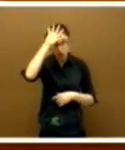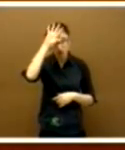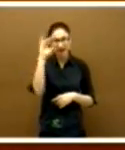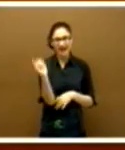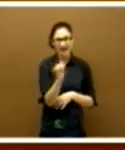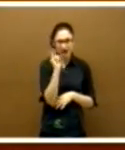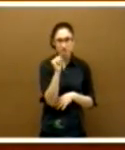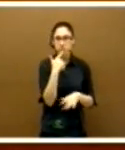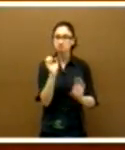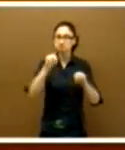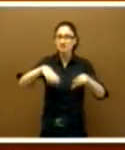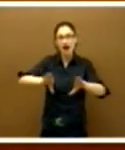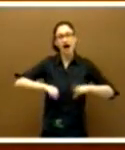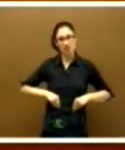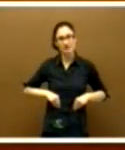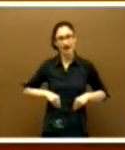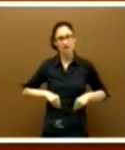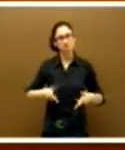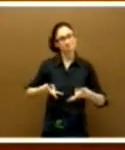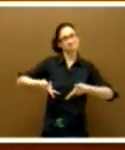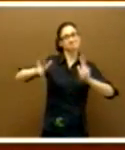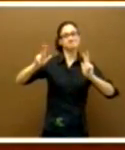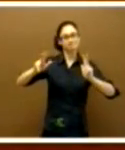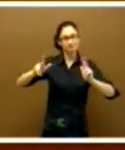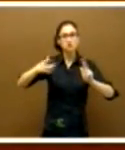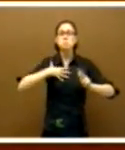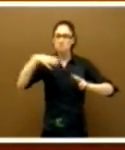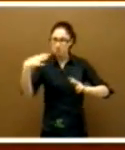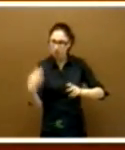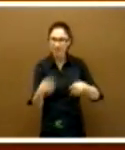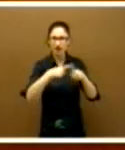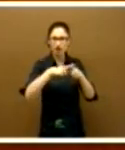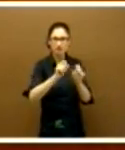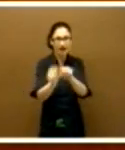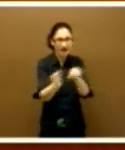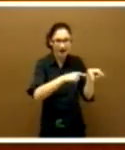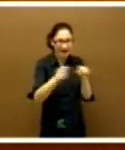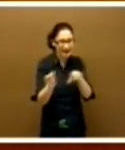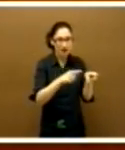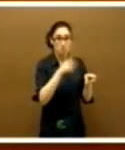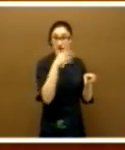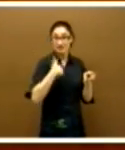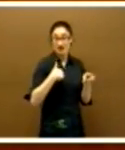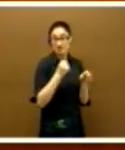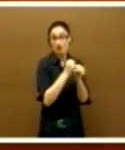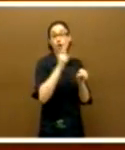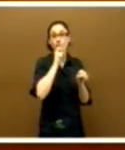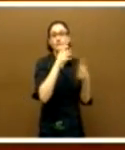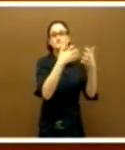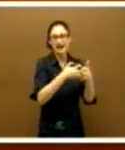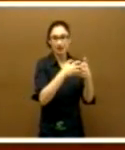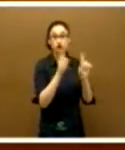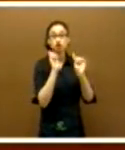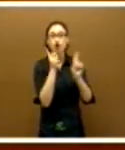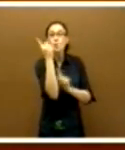jefes lo afectan, las dejan ser estibadoras, porque ellos lo hacen las máquinas, pero solo un mes, muy poco